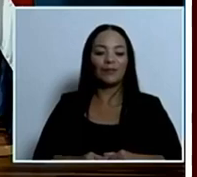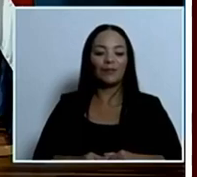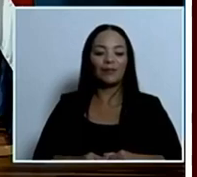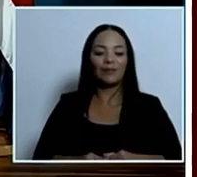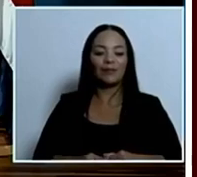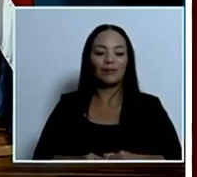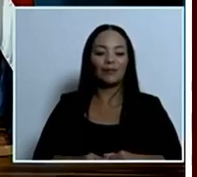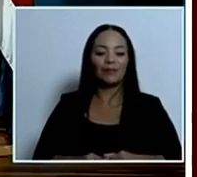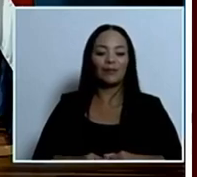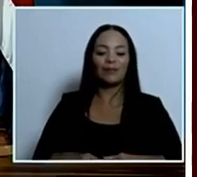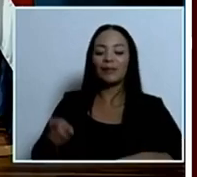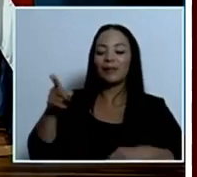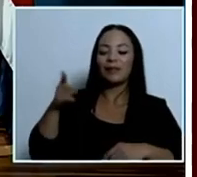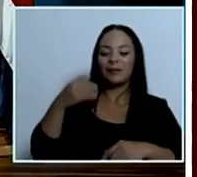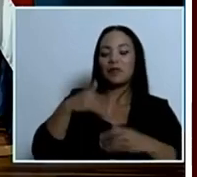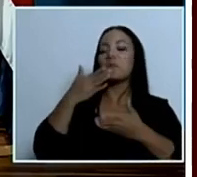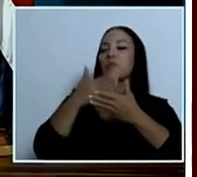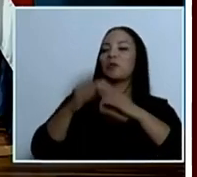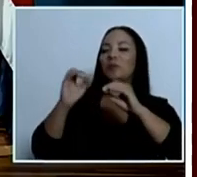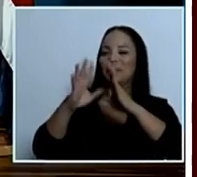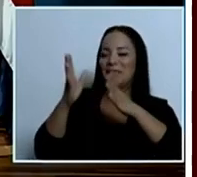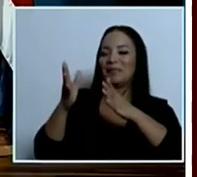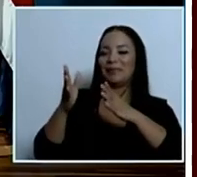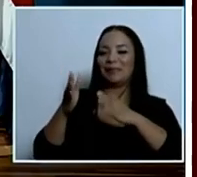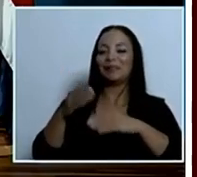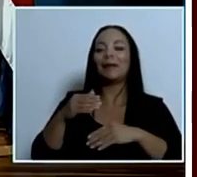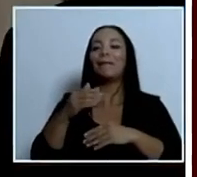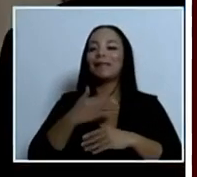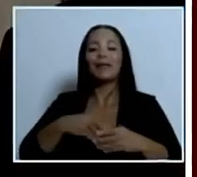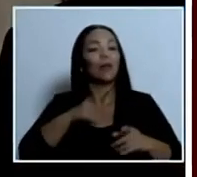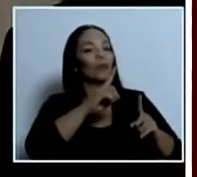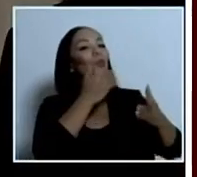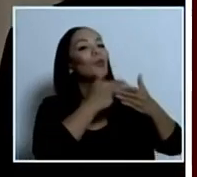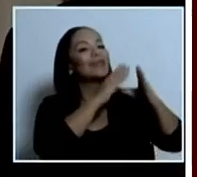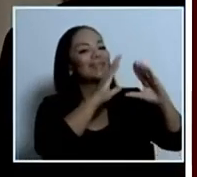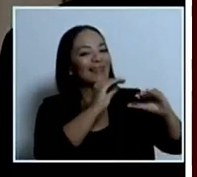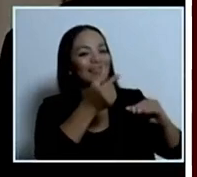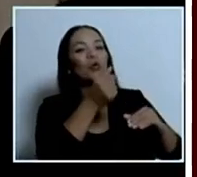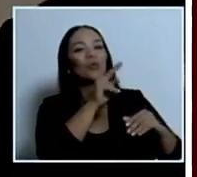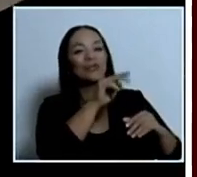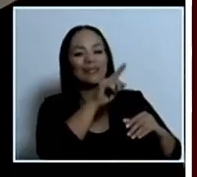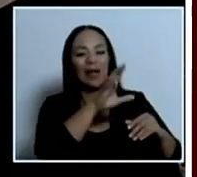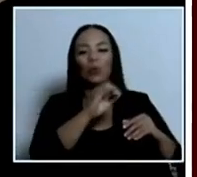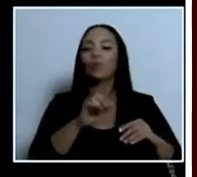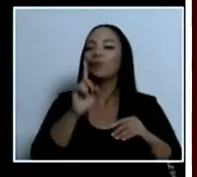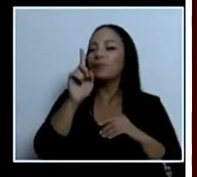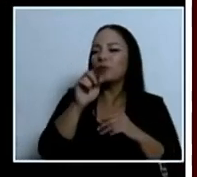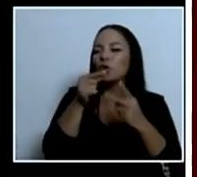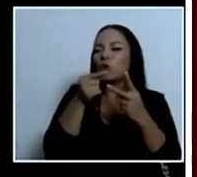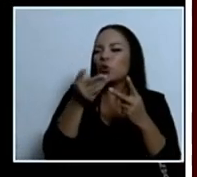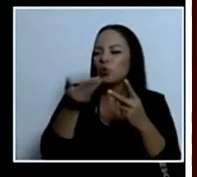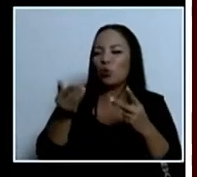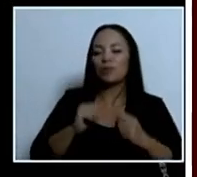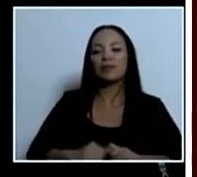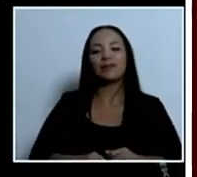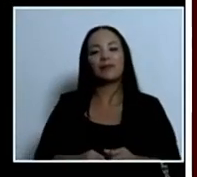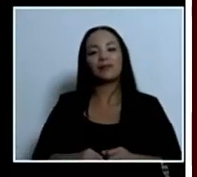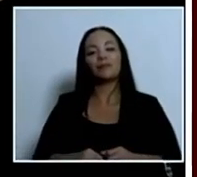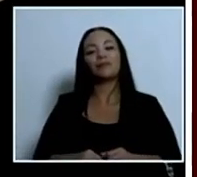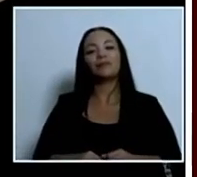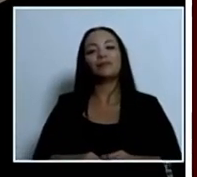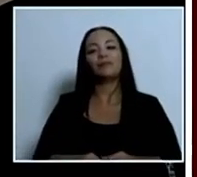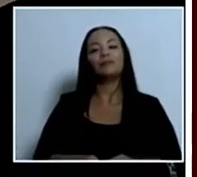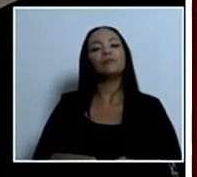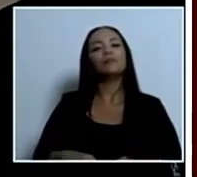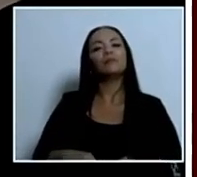buenos días presidente buenas tardes don Gonzalo un par de detalles por favor de alguno de los proyectos que